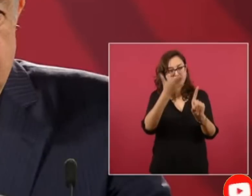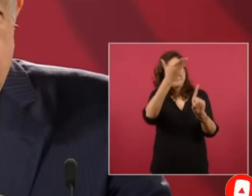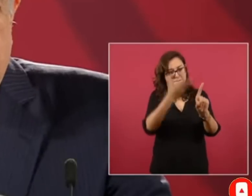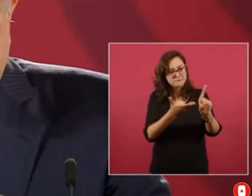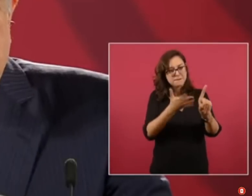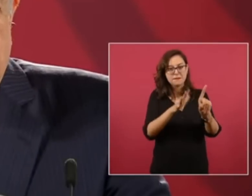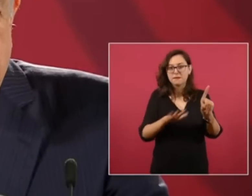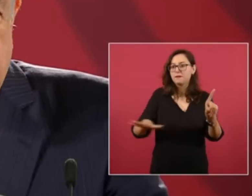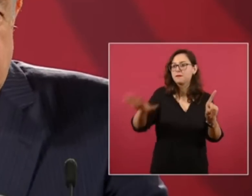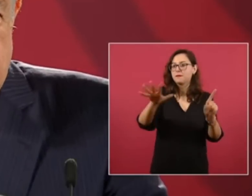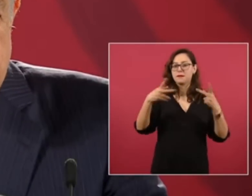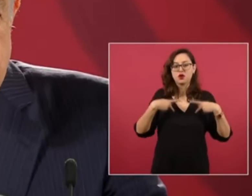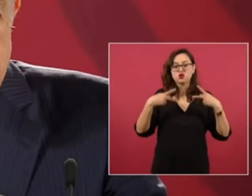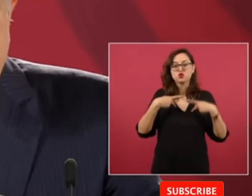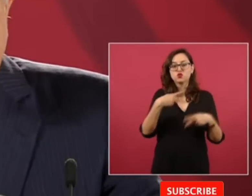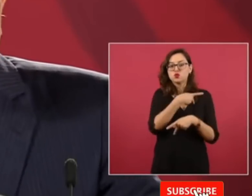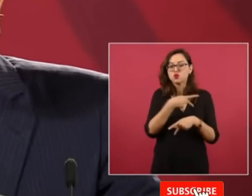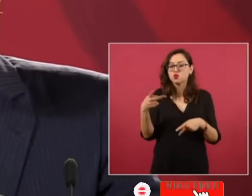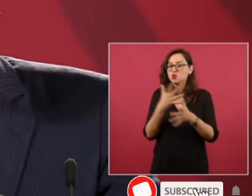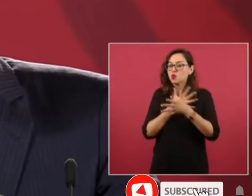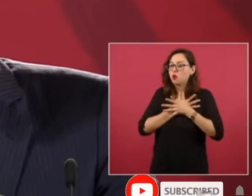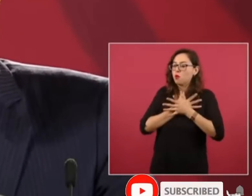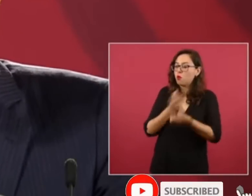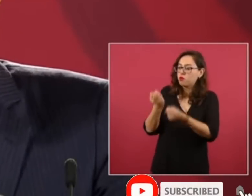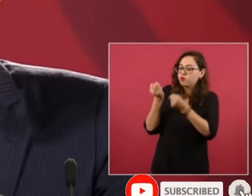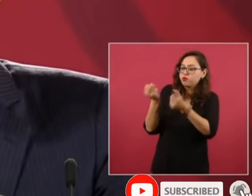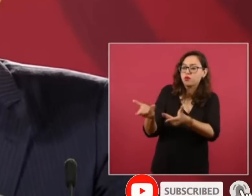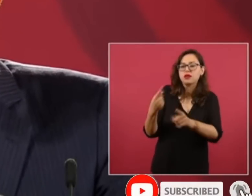de los desposeídos es Jesús Cristo.